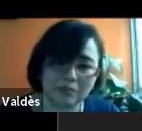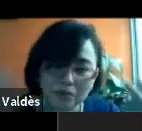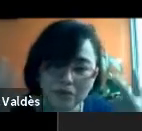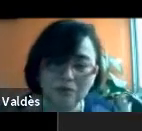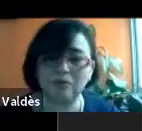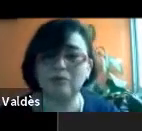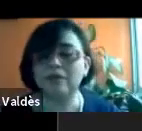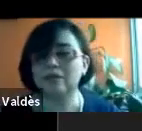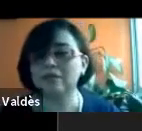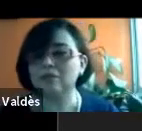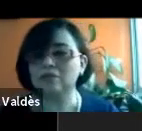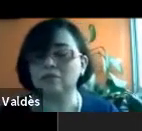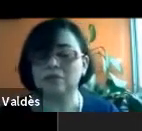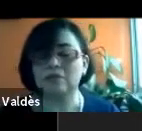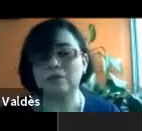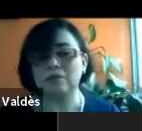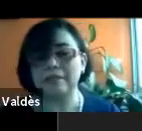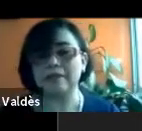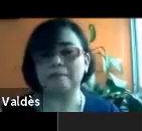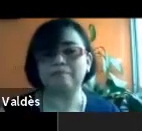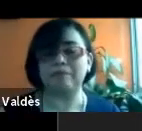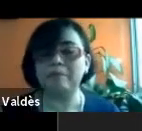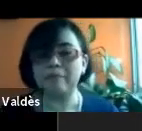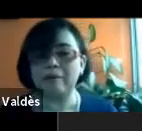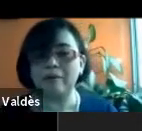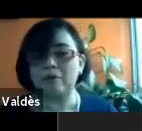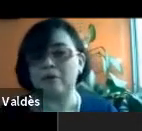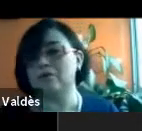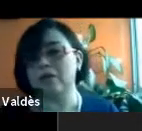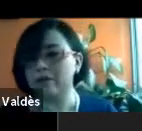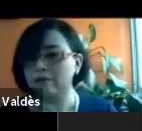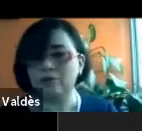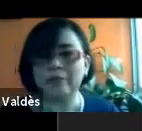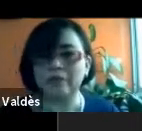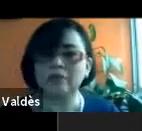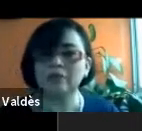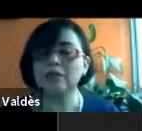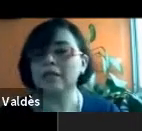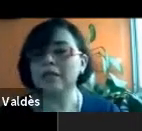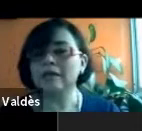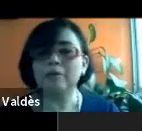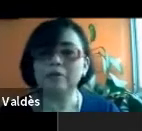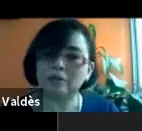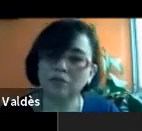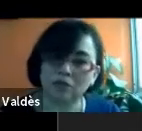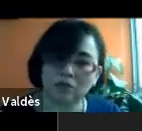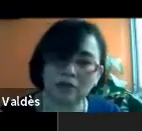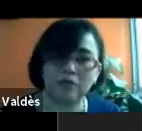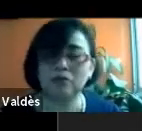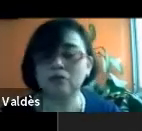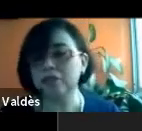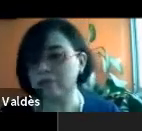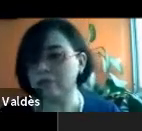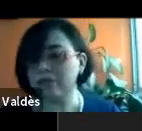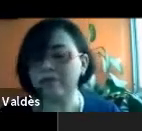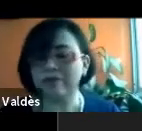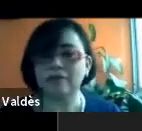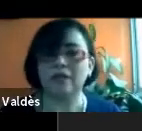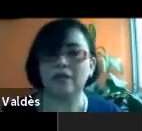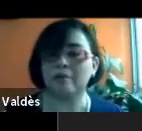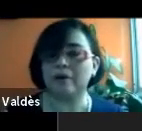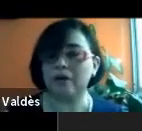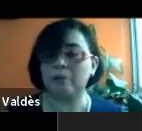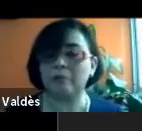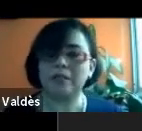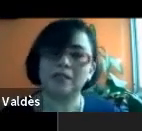mi hija, que estamos cubiertas, ¿no? Con nuestro, este, impermeable, porque nos agarra un tormentón. Pero estamos en otra foto con chicos que vinieron de